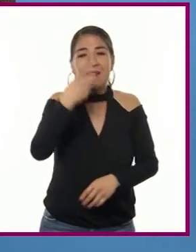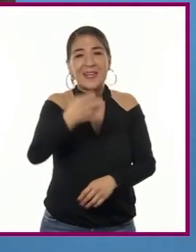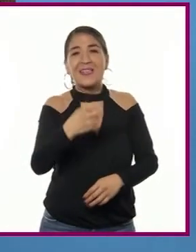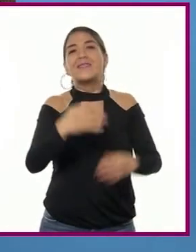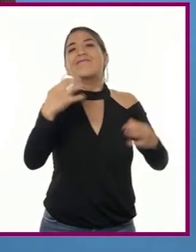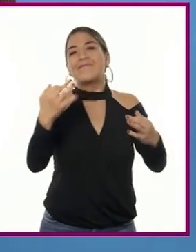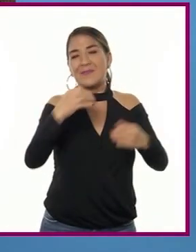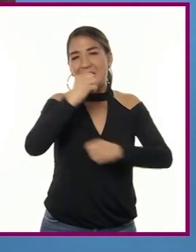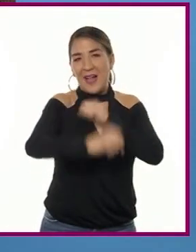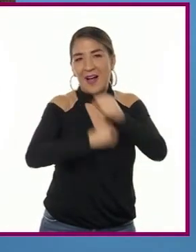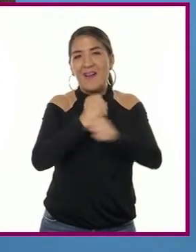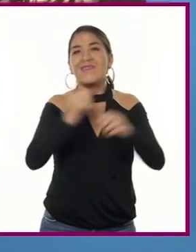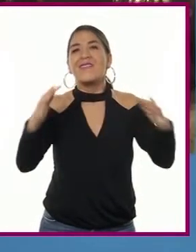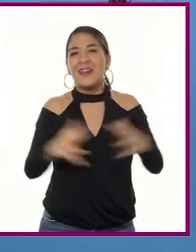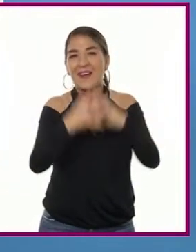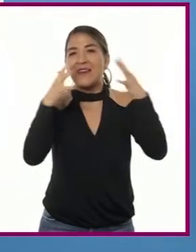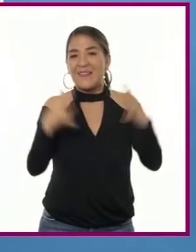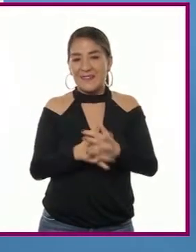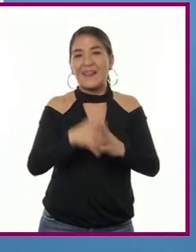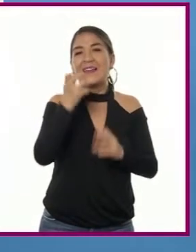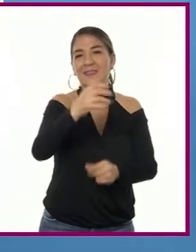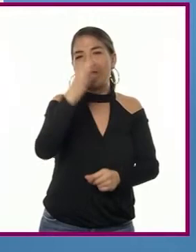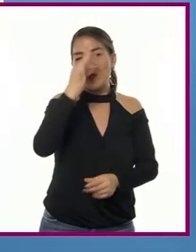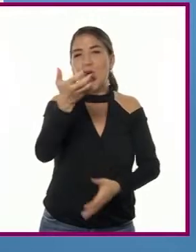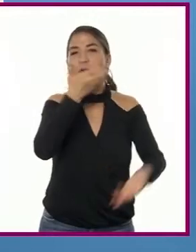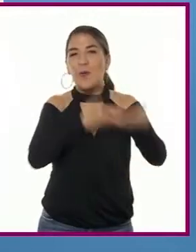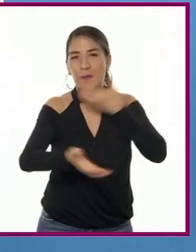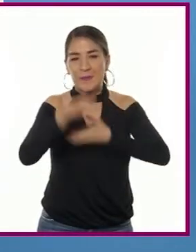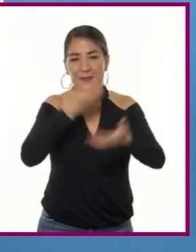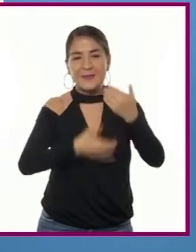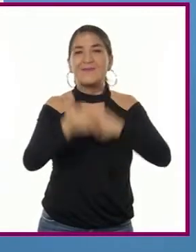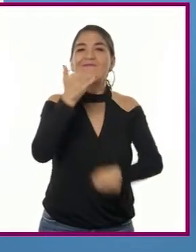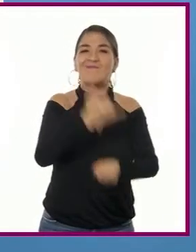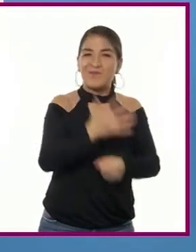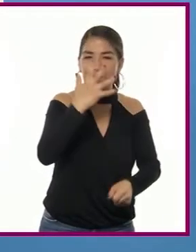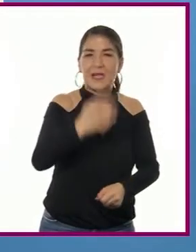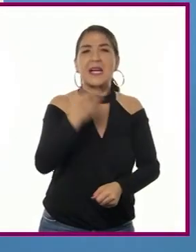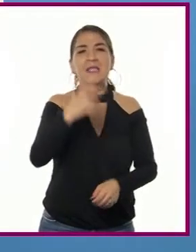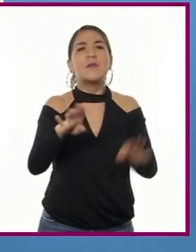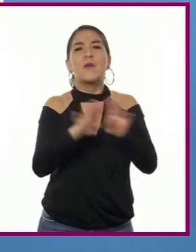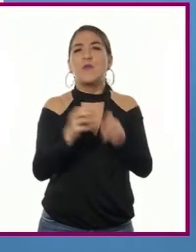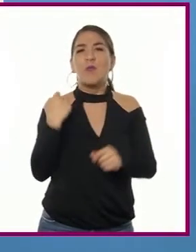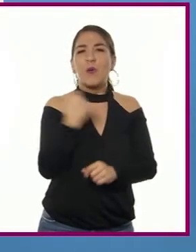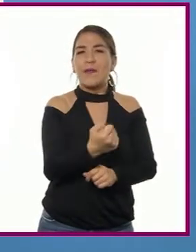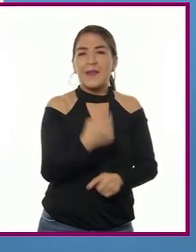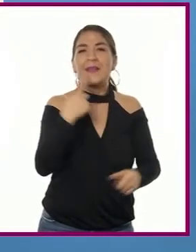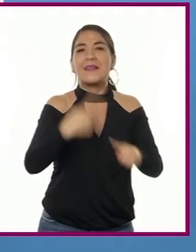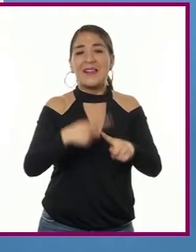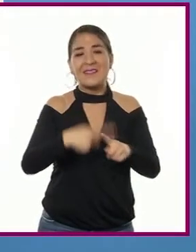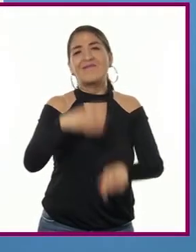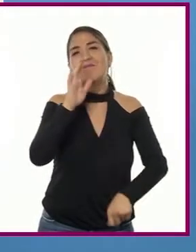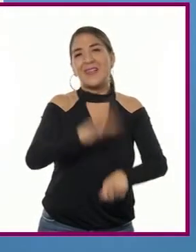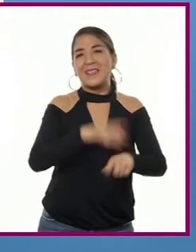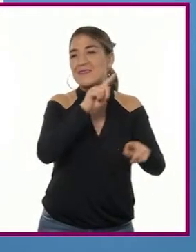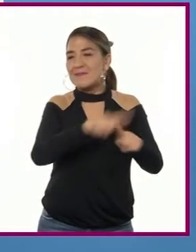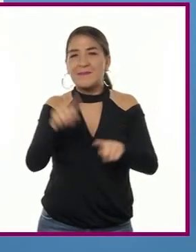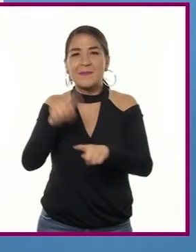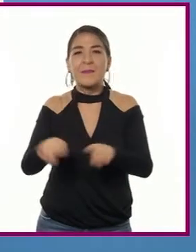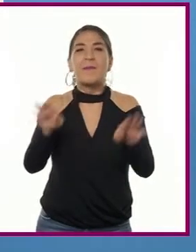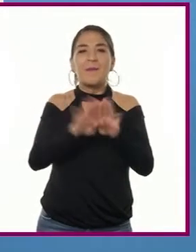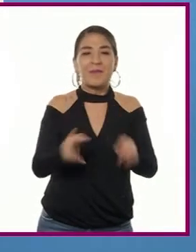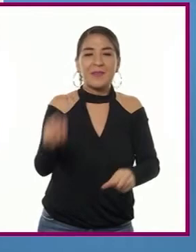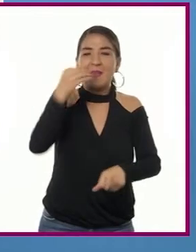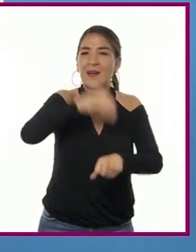y las interrupciones en el comercio. Además, el poder real se encontraba limitado por las múltiples corporaciones que